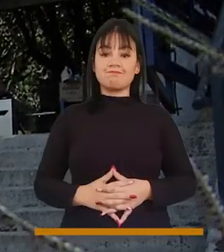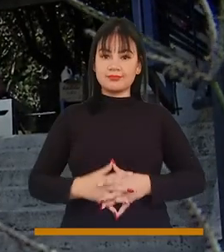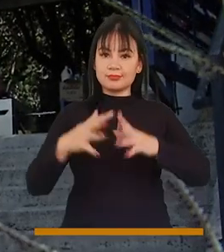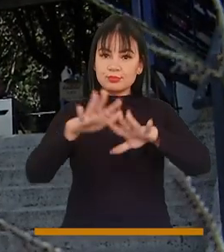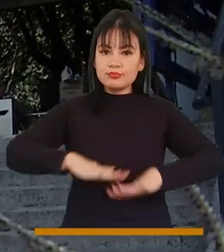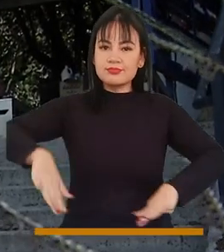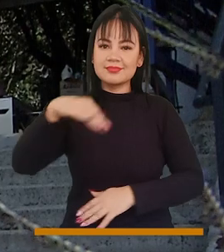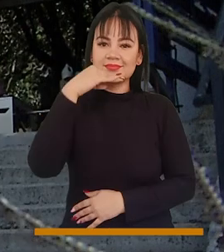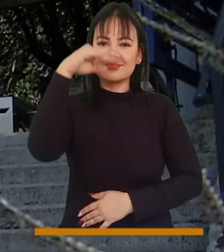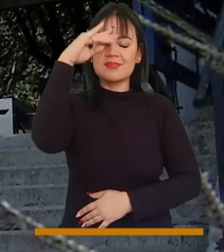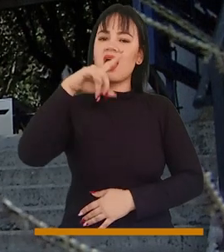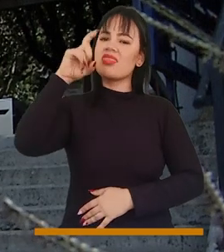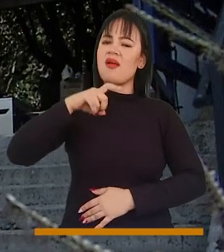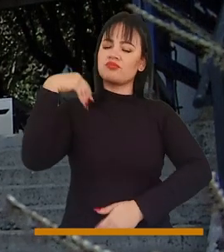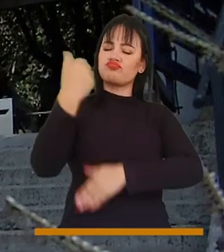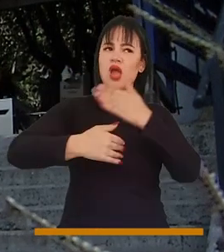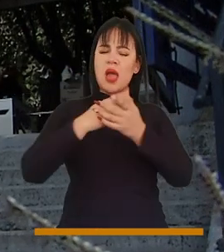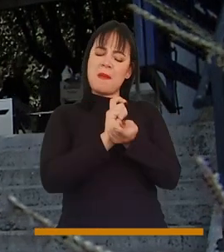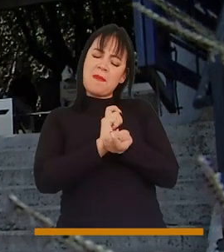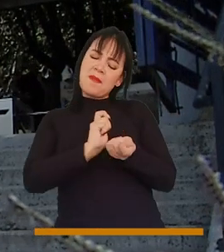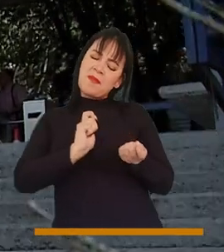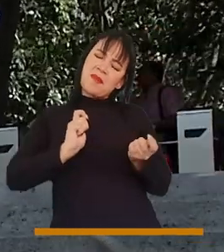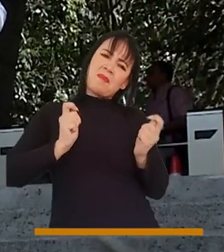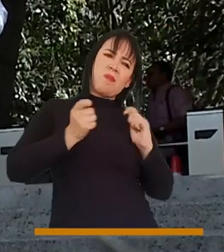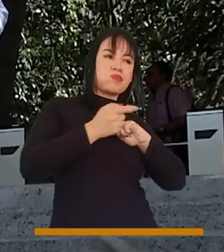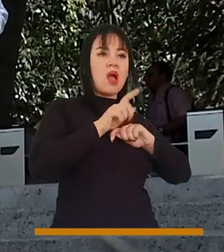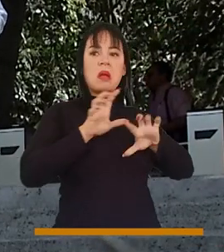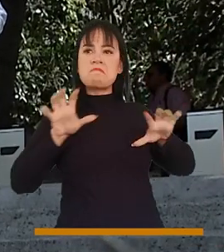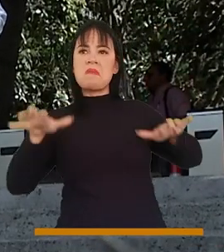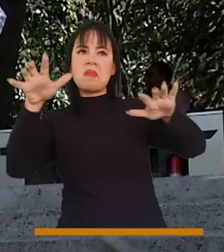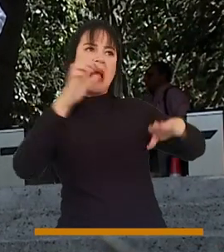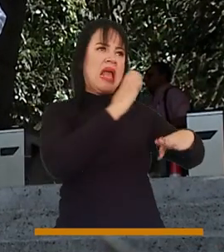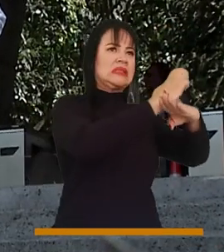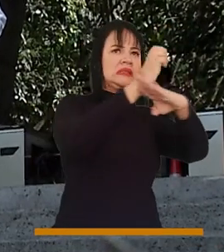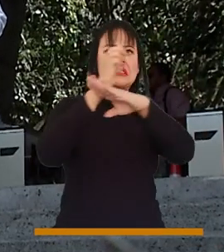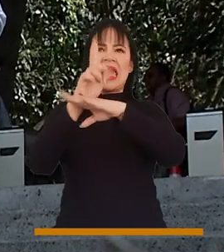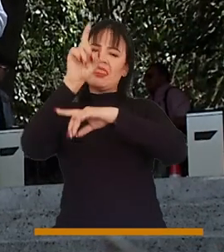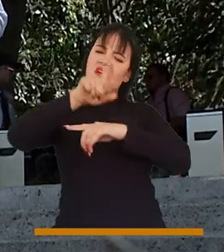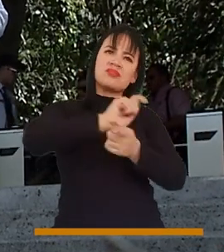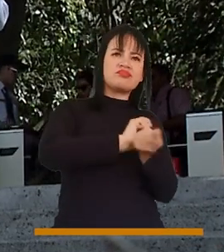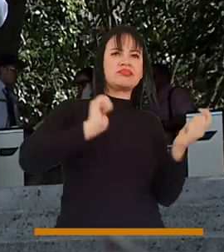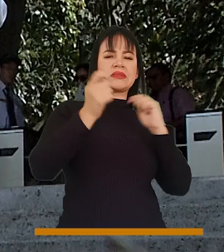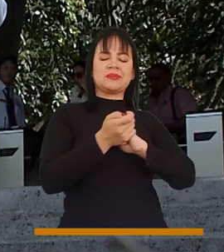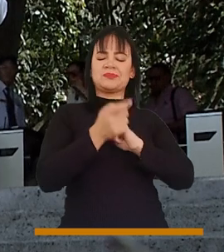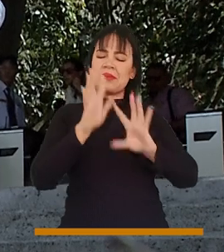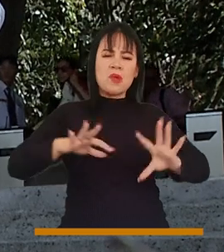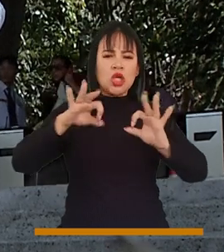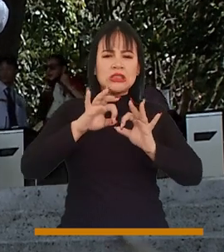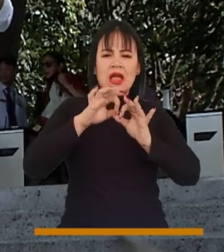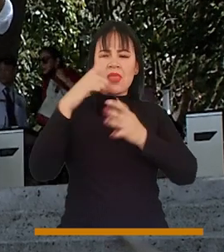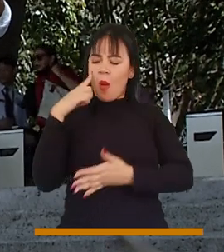Medellín tiene que reestructurar su conglomerado público de entidades para ser mucho más eficiente con los recursos